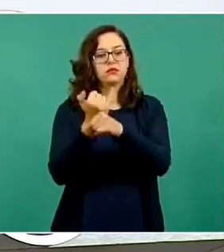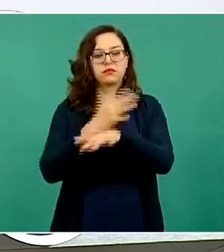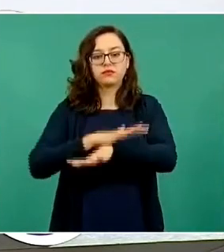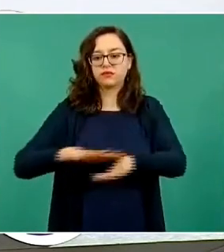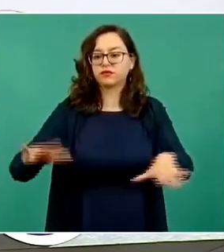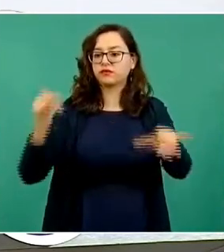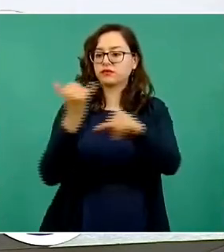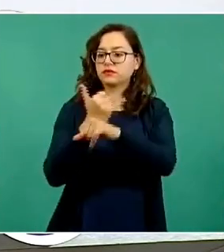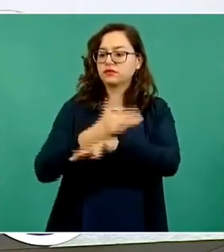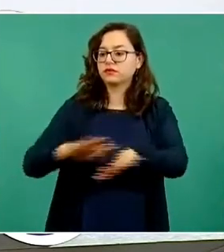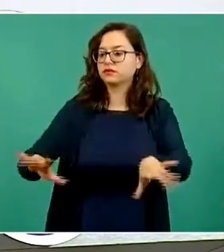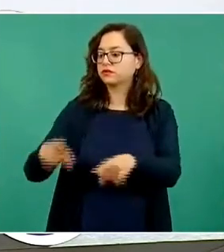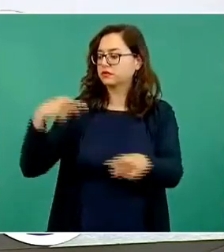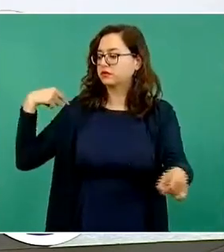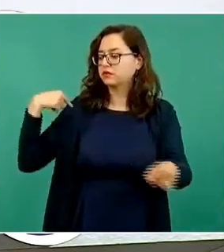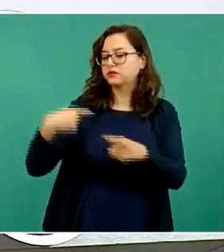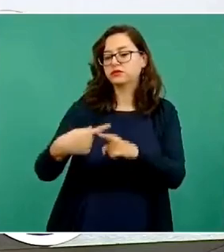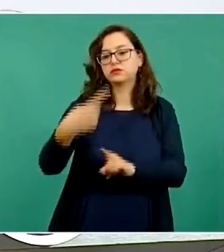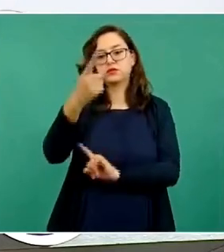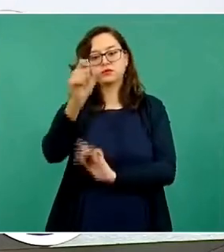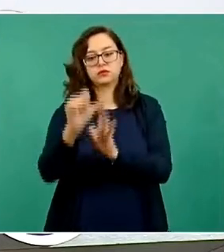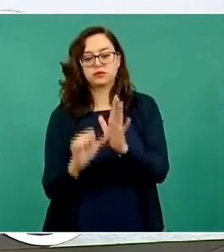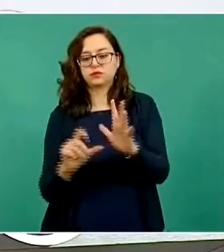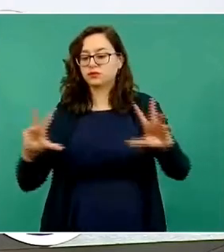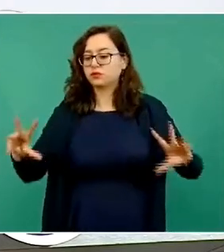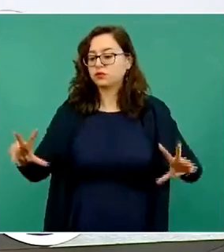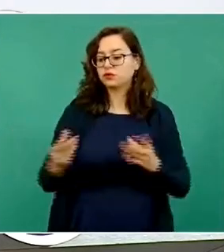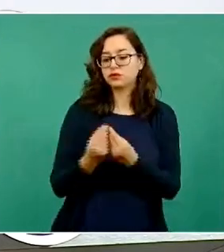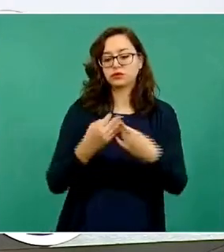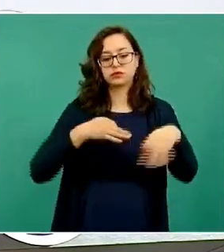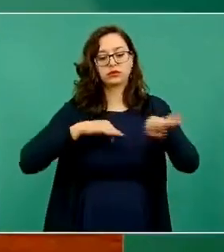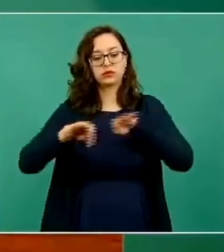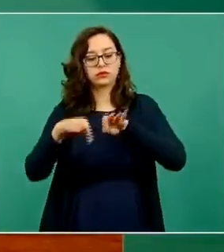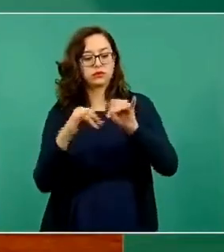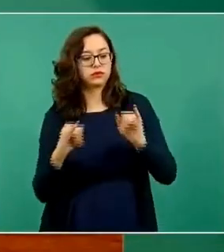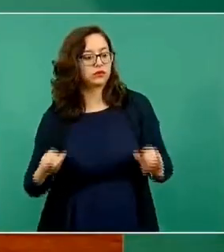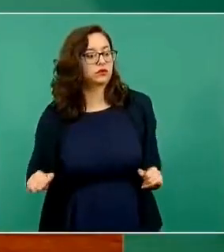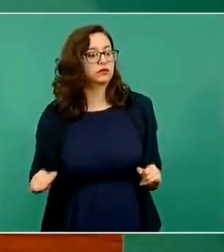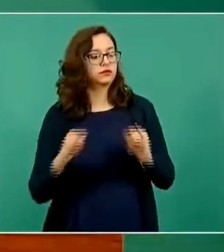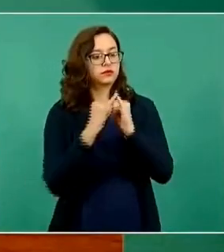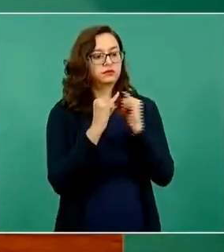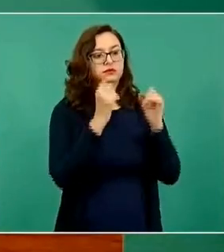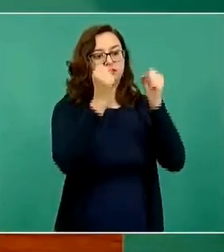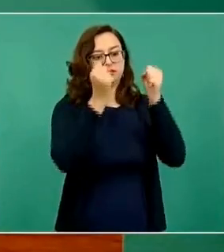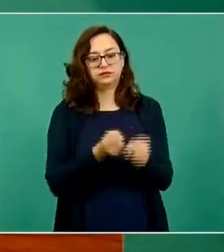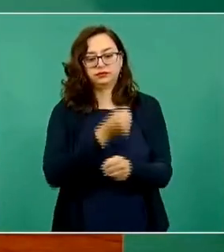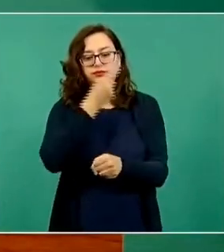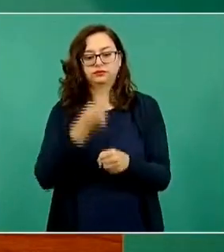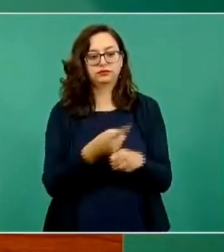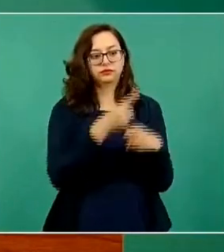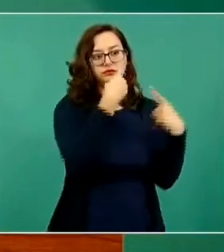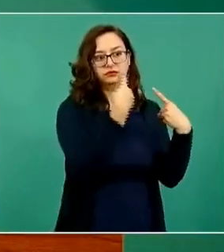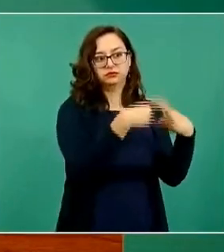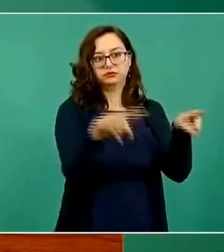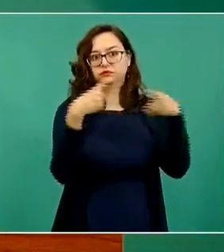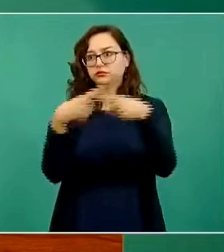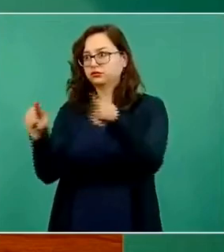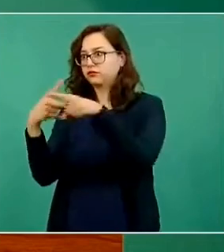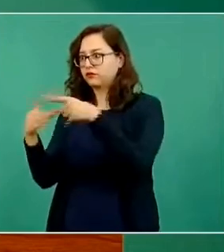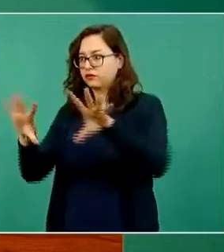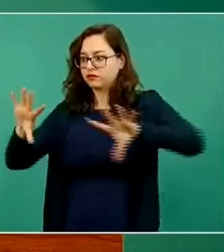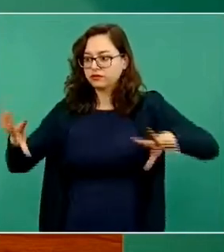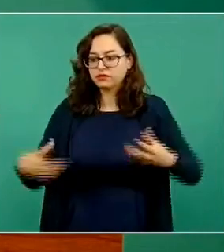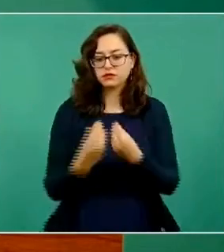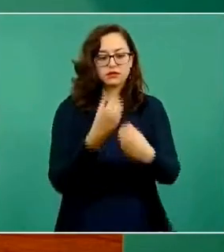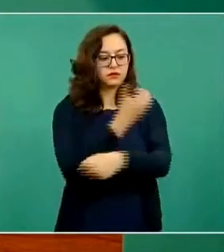trabajo coordinado en el que participan todas las instituciones de seguridad del Gobierno de México y